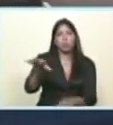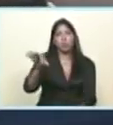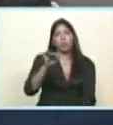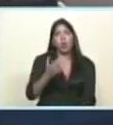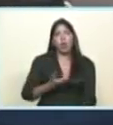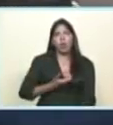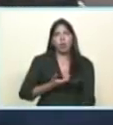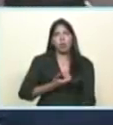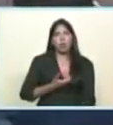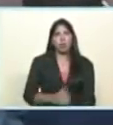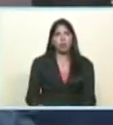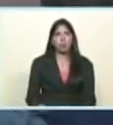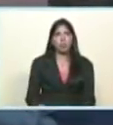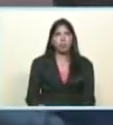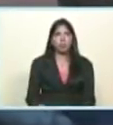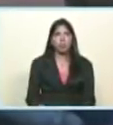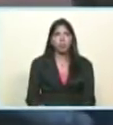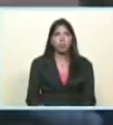sorpresa